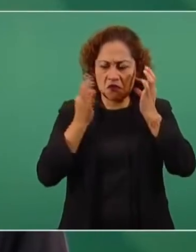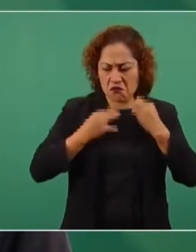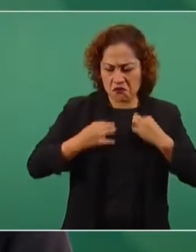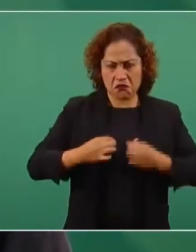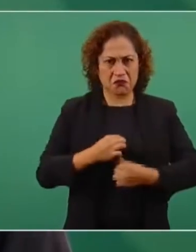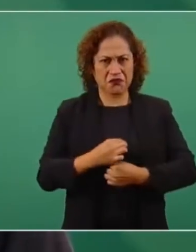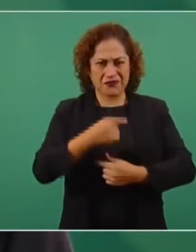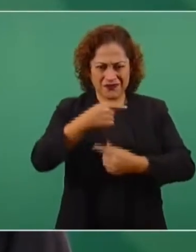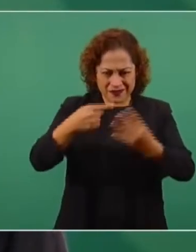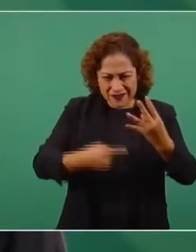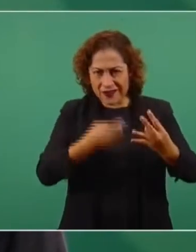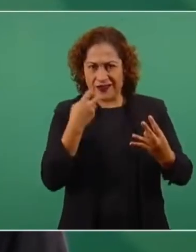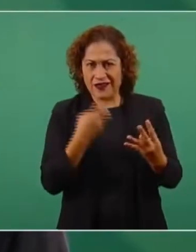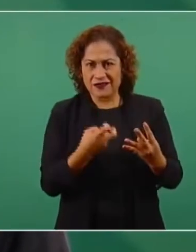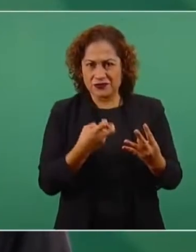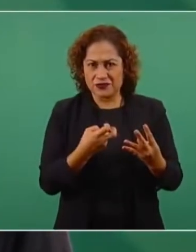todo eso.